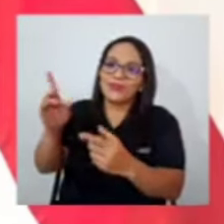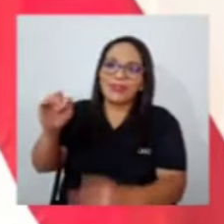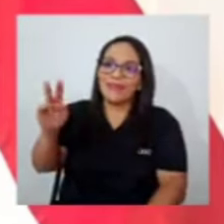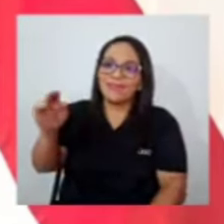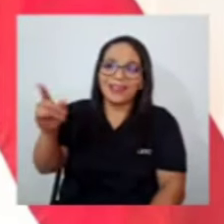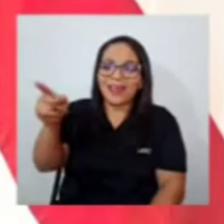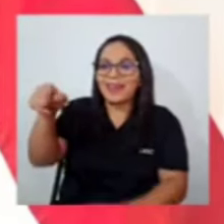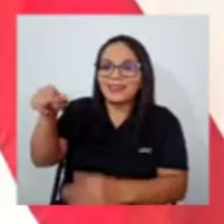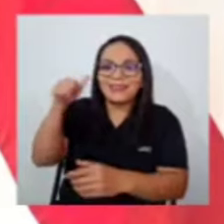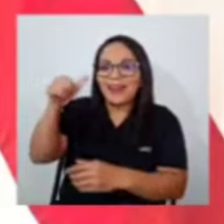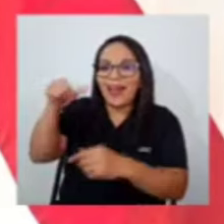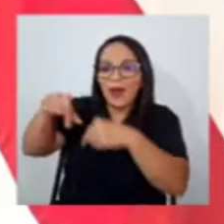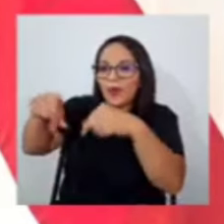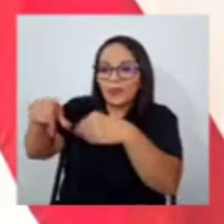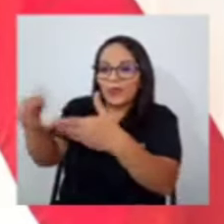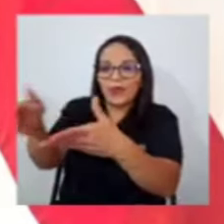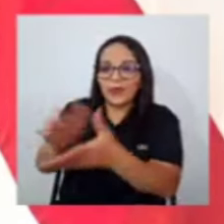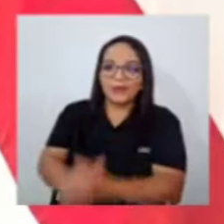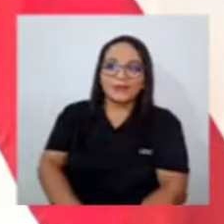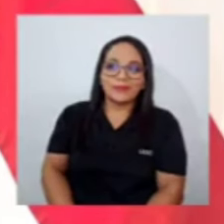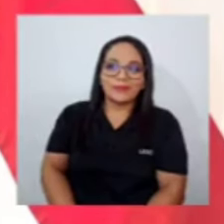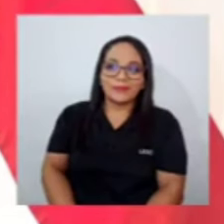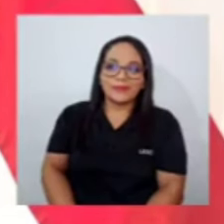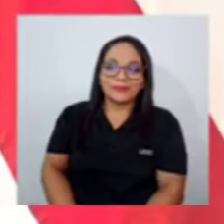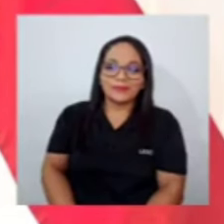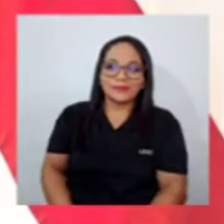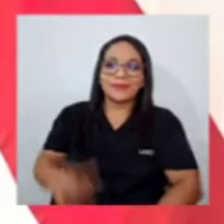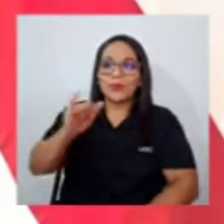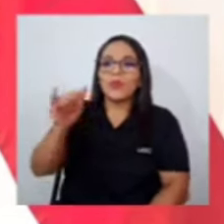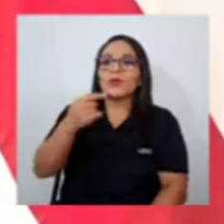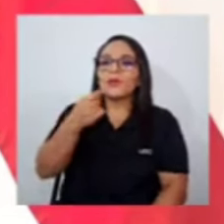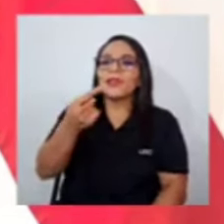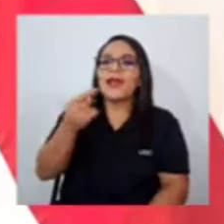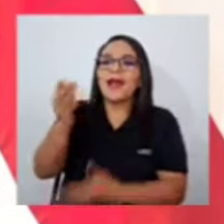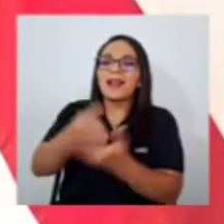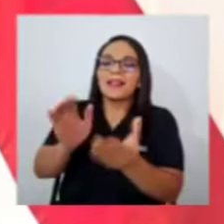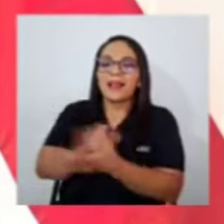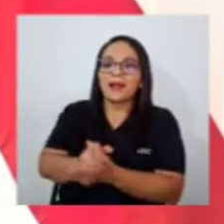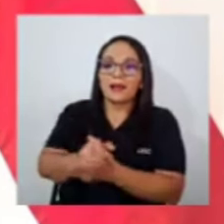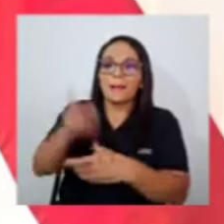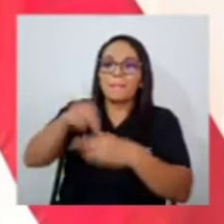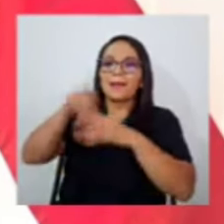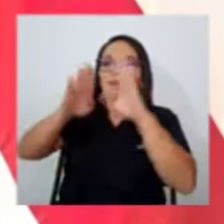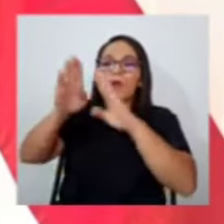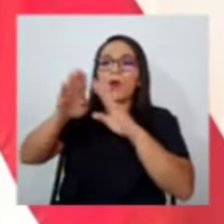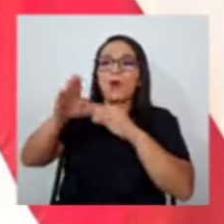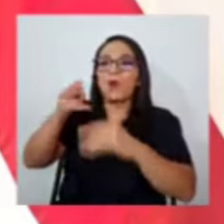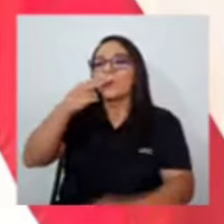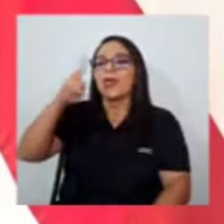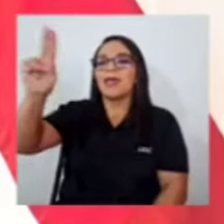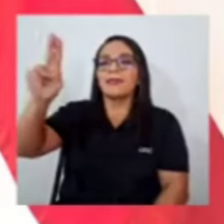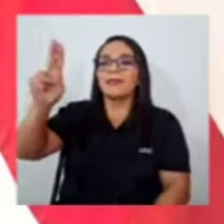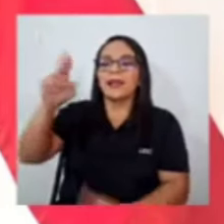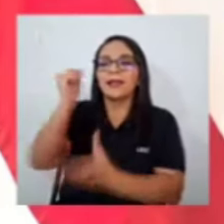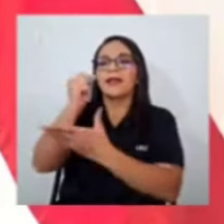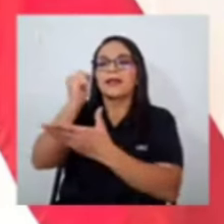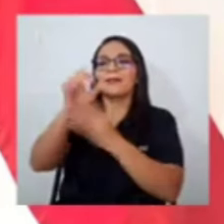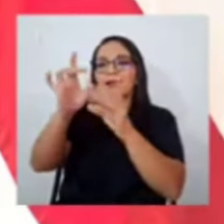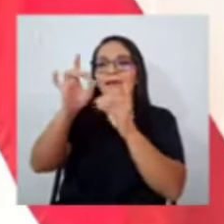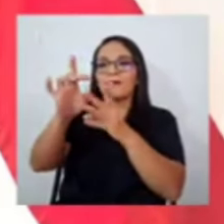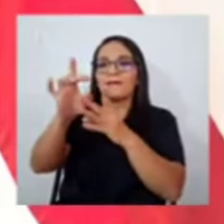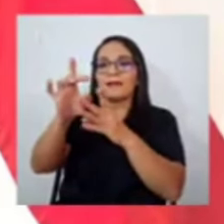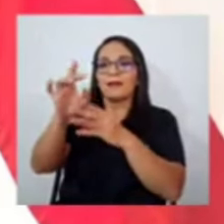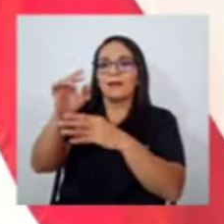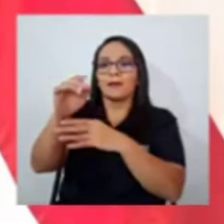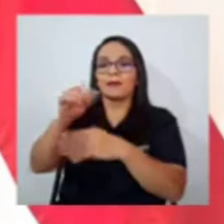audio es como que yo le diga a alguien participó Adolfo Hitler en un crimen horrible en los años sí sí señor